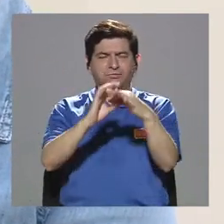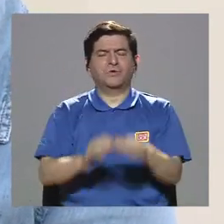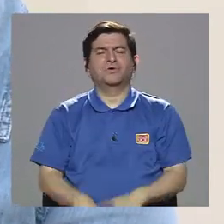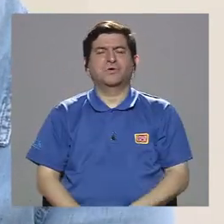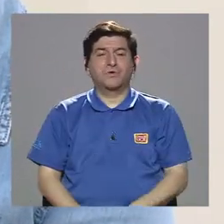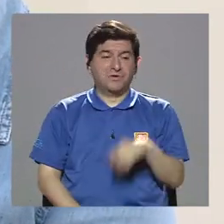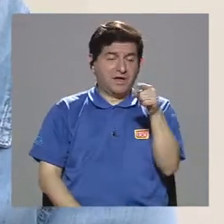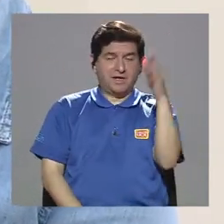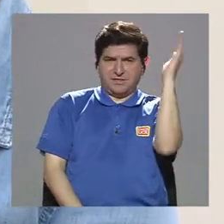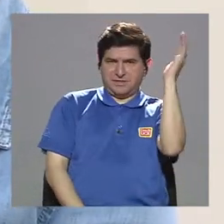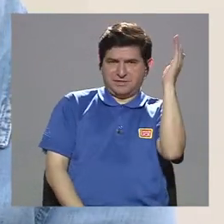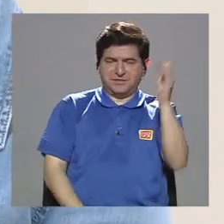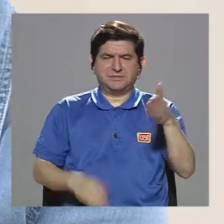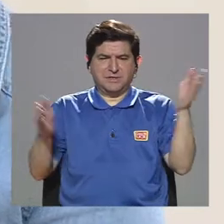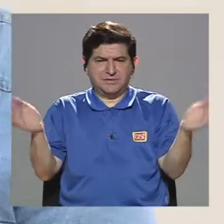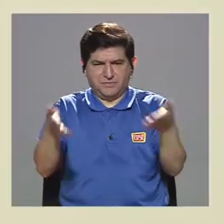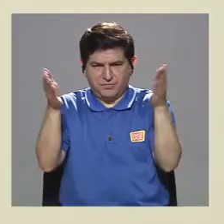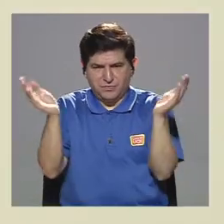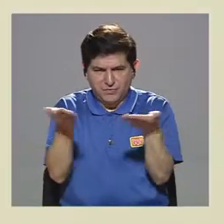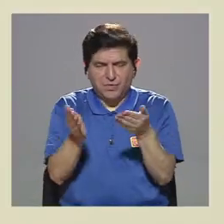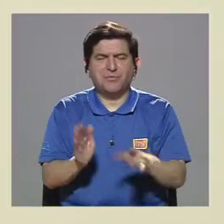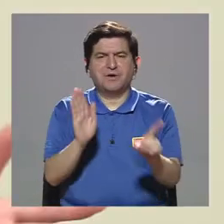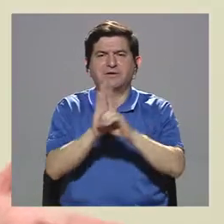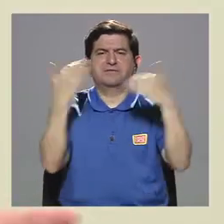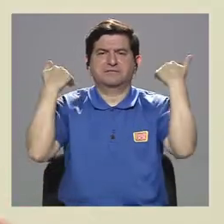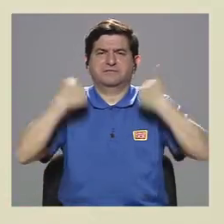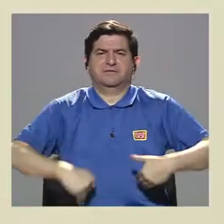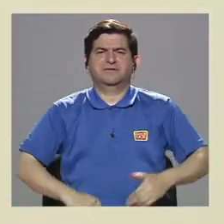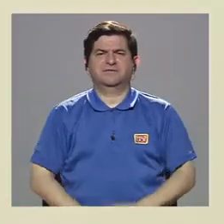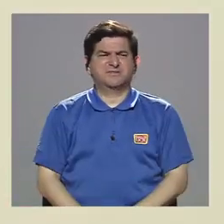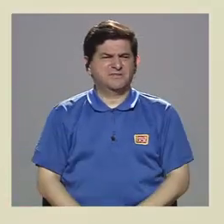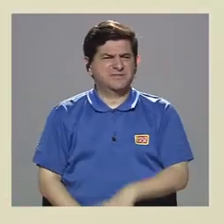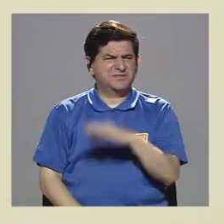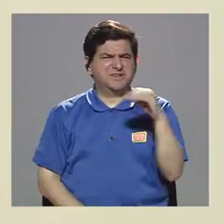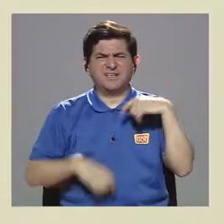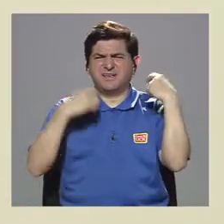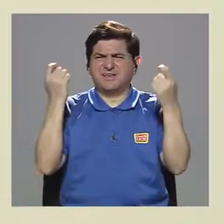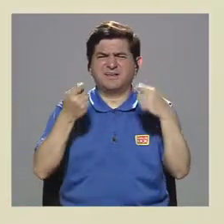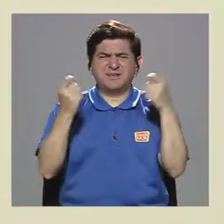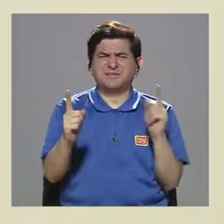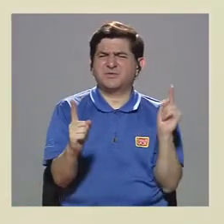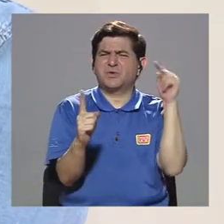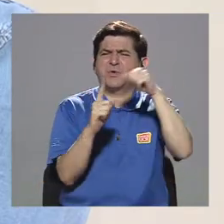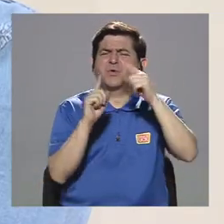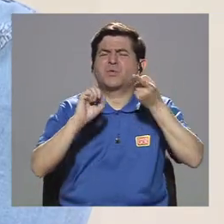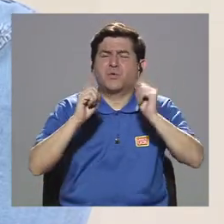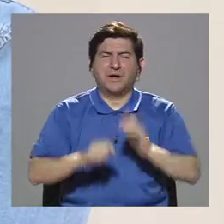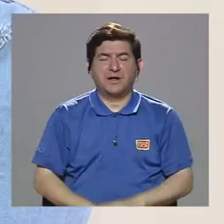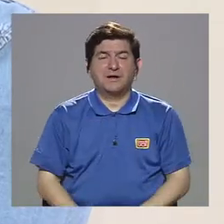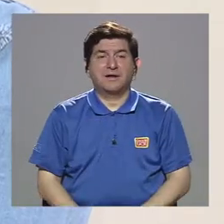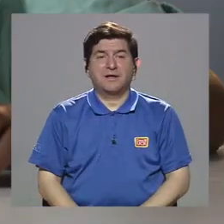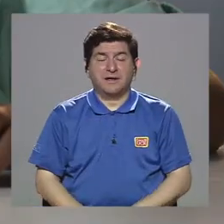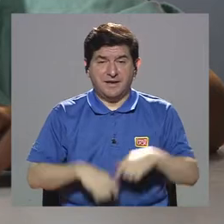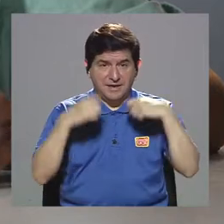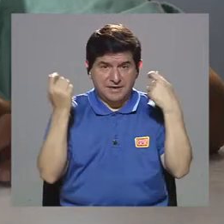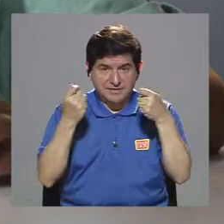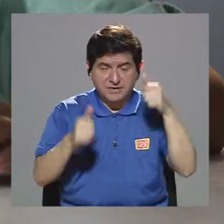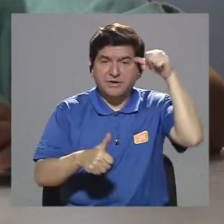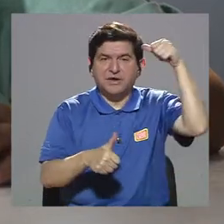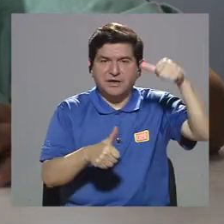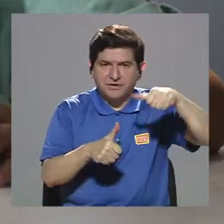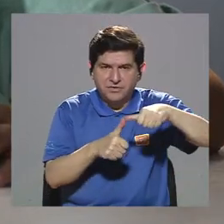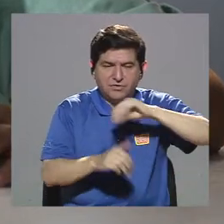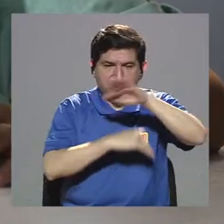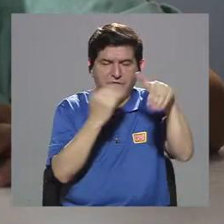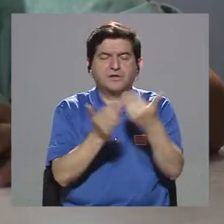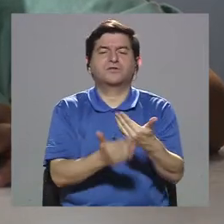nuestro discurso de promoción de los derechos humanos. ¿Qué se busca entonces con la celebración finalmente? Sí, se celebra es recordar que todas